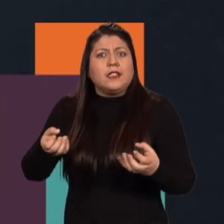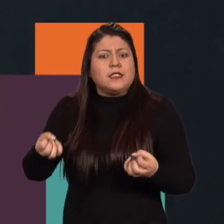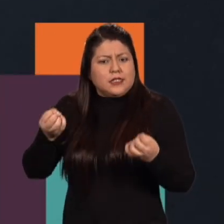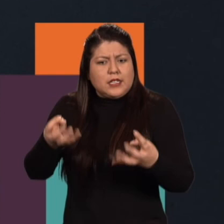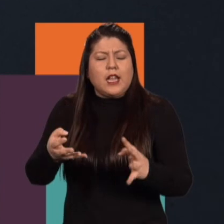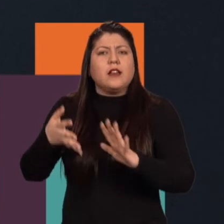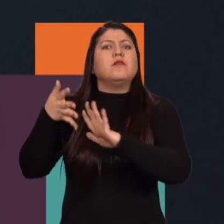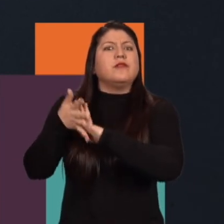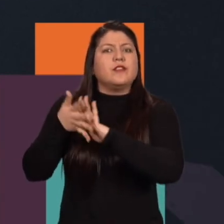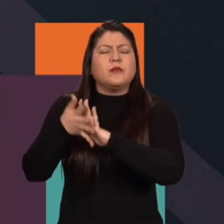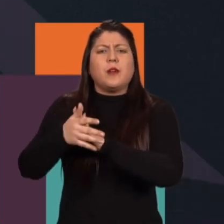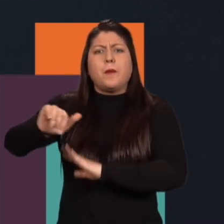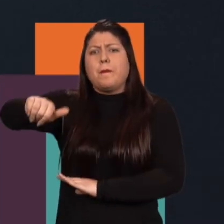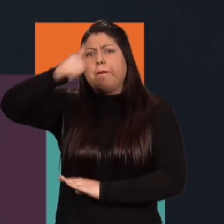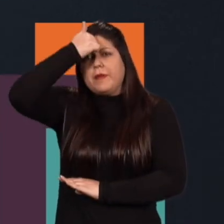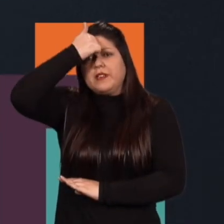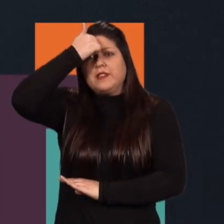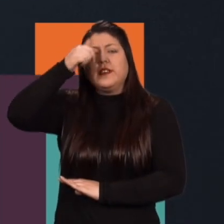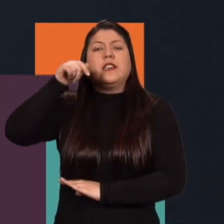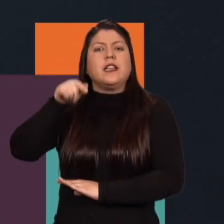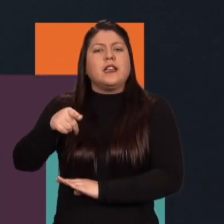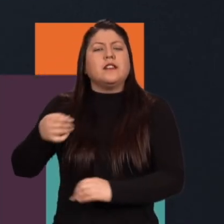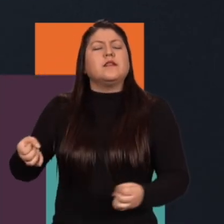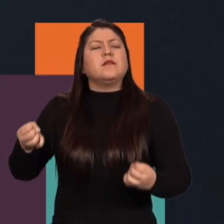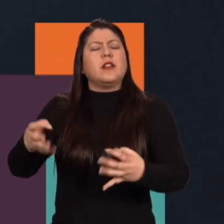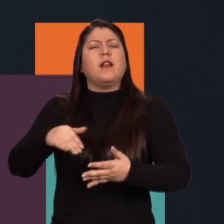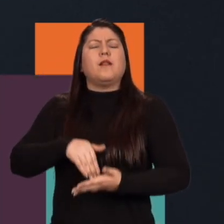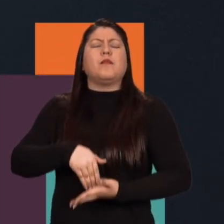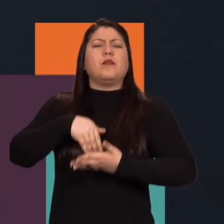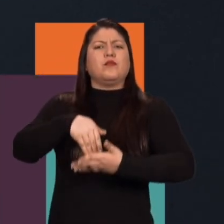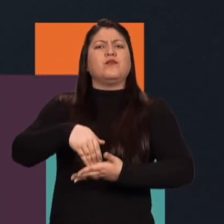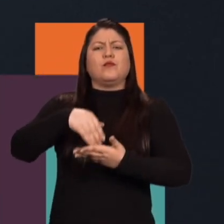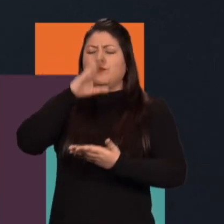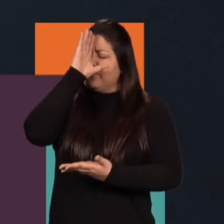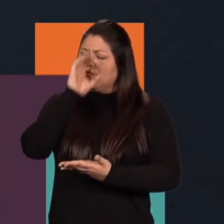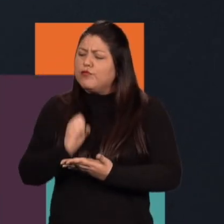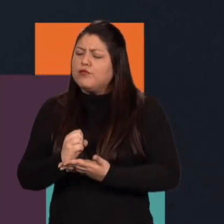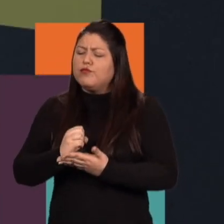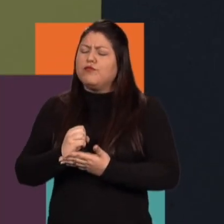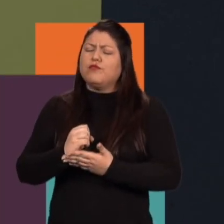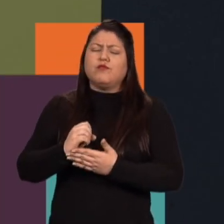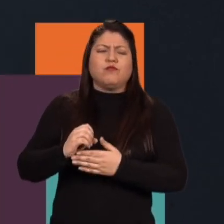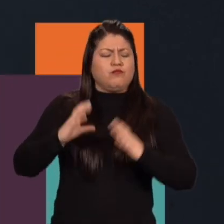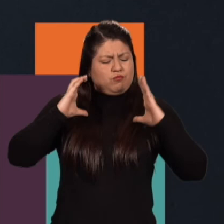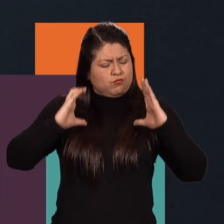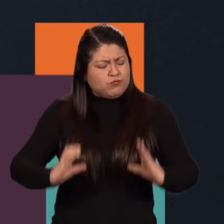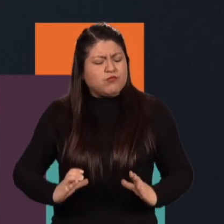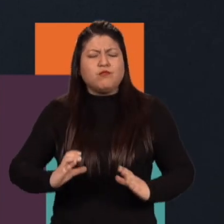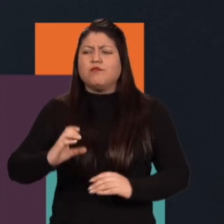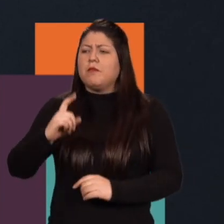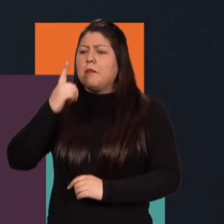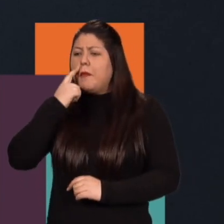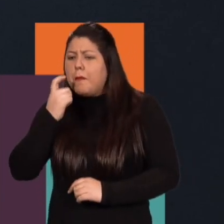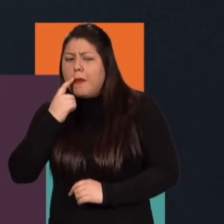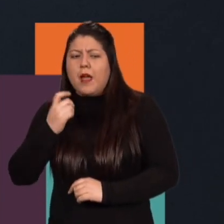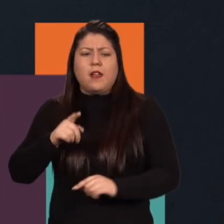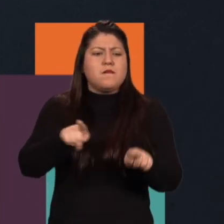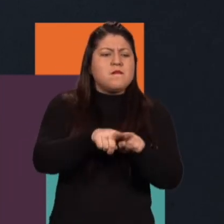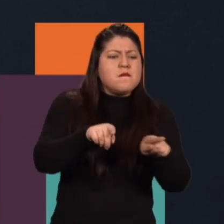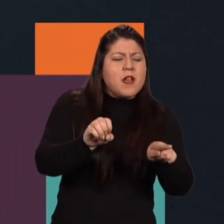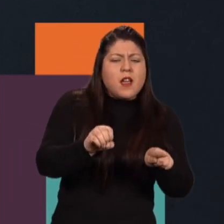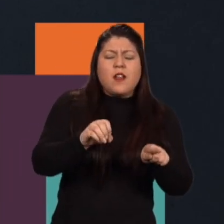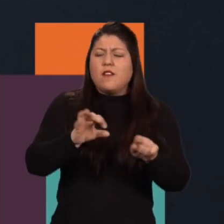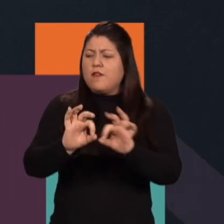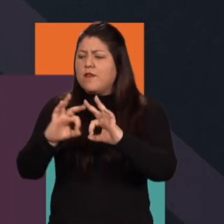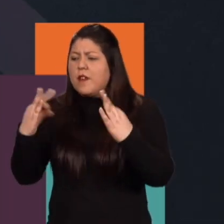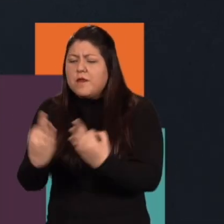televisión la encargada de entregar esa parte que es tan fundamental para construir un criterio como